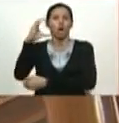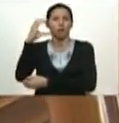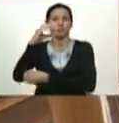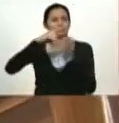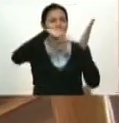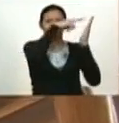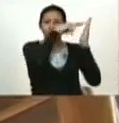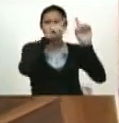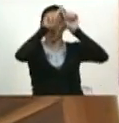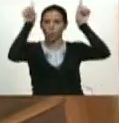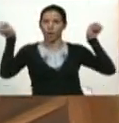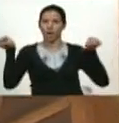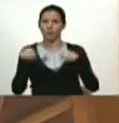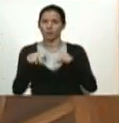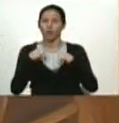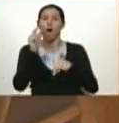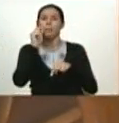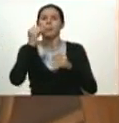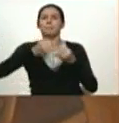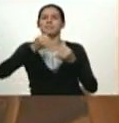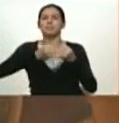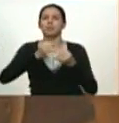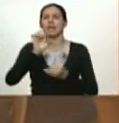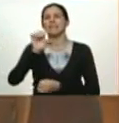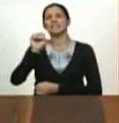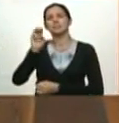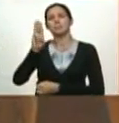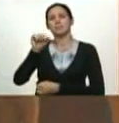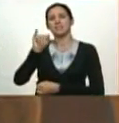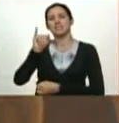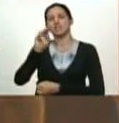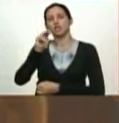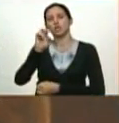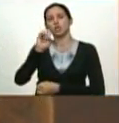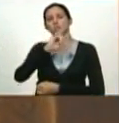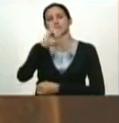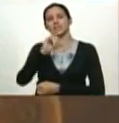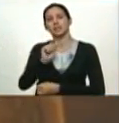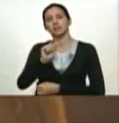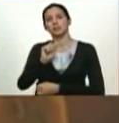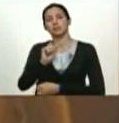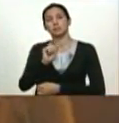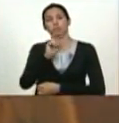De apellido Espinosa. Ese cuadro tiene dos siglos.